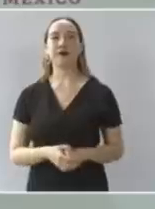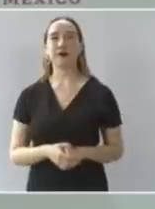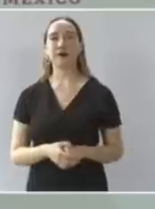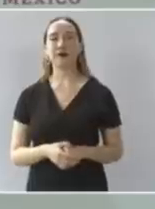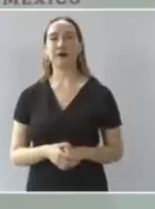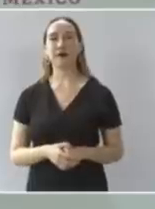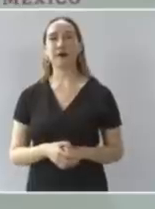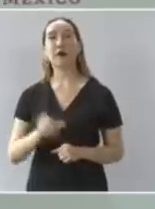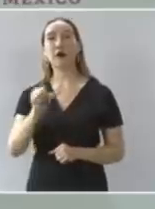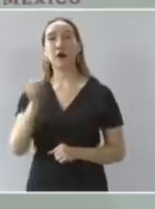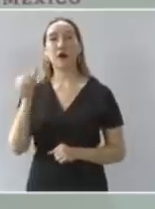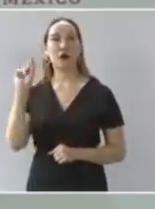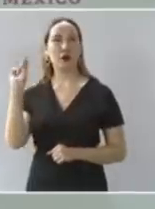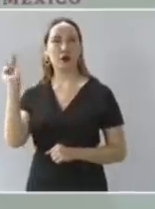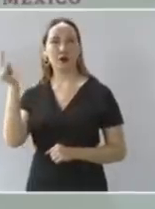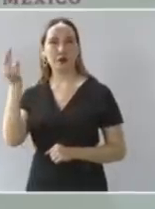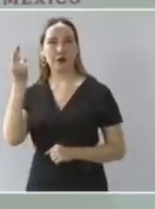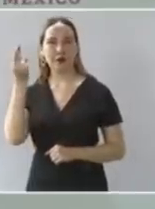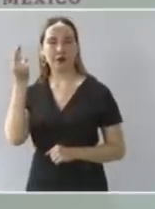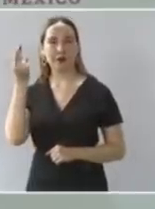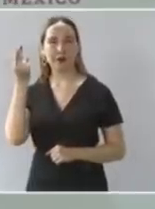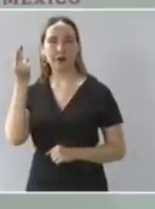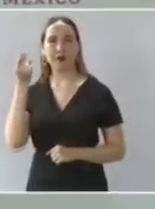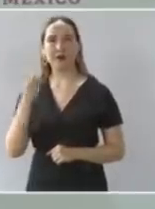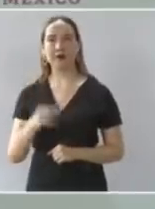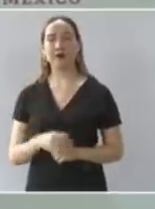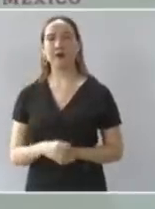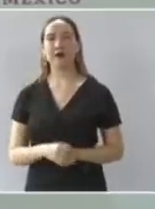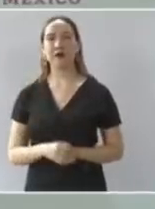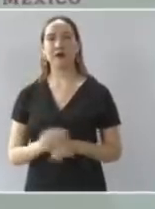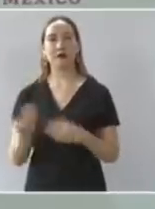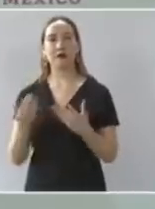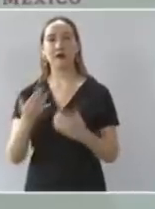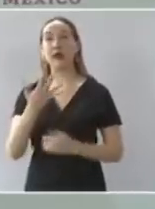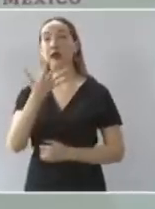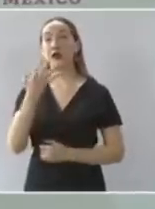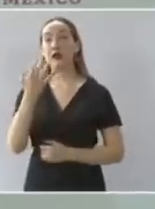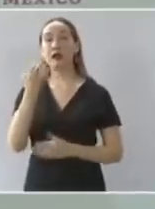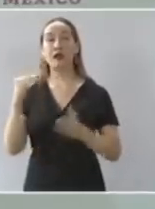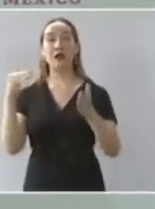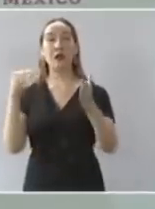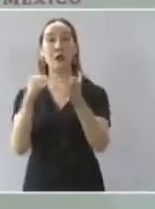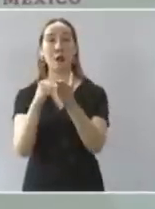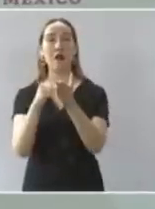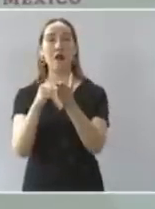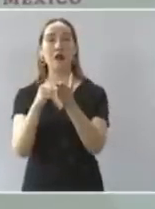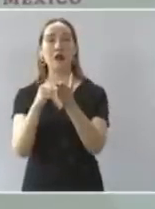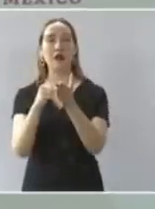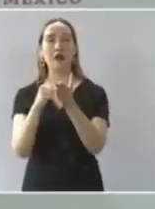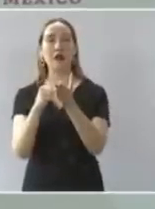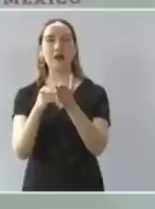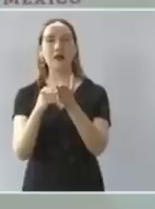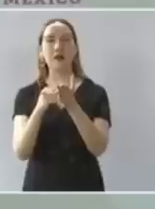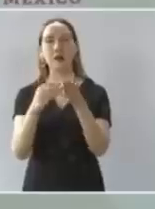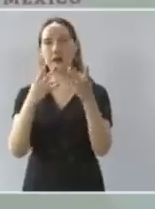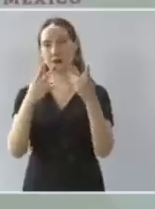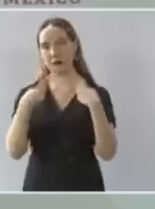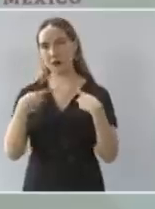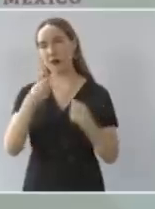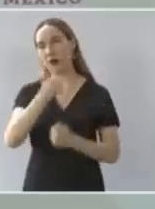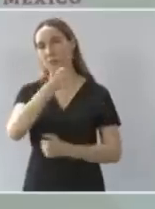universitario ya son casi 500.000 estudiantes en el país